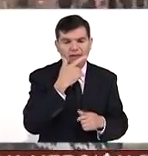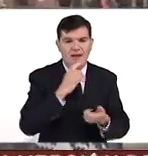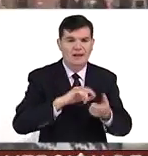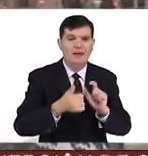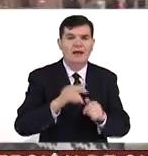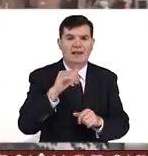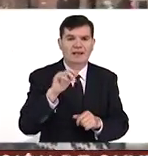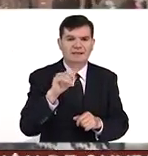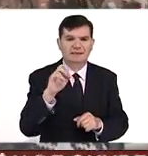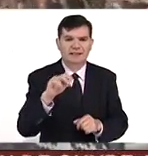Terra, Ana Cristina Olvera. ¡Gracias!